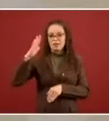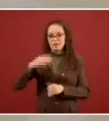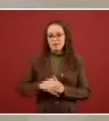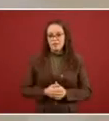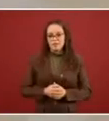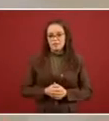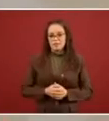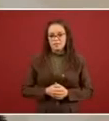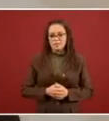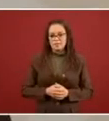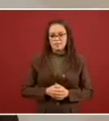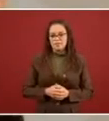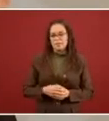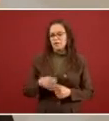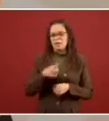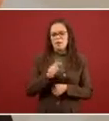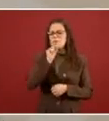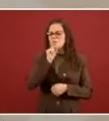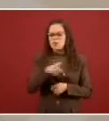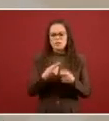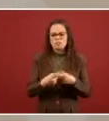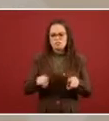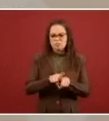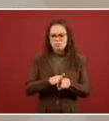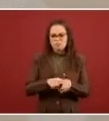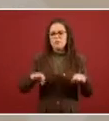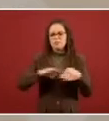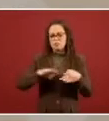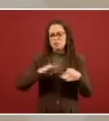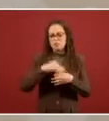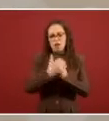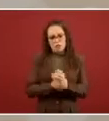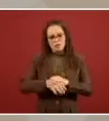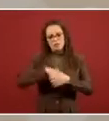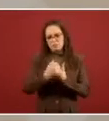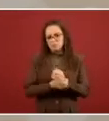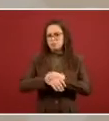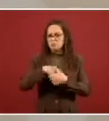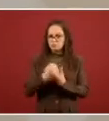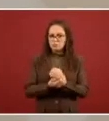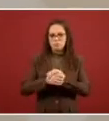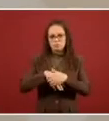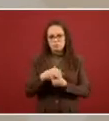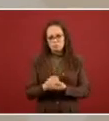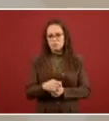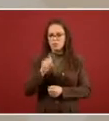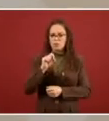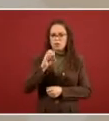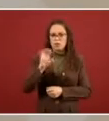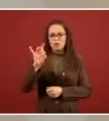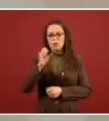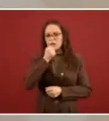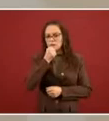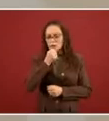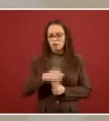las fundamentales son las mismas. Entonces, lavado continuo de manos repetidamente a lo largo del día por más de 20 o 30 segundos, si